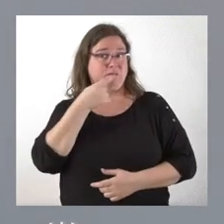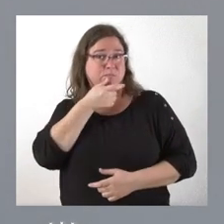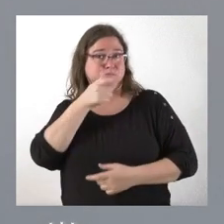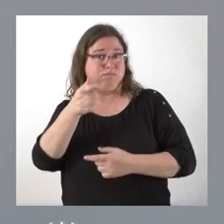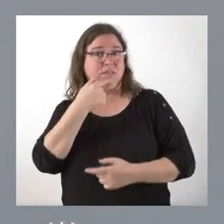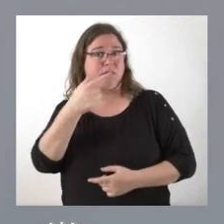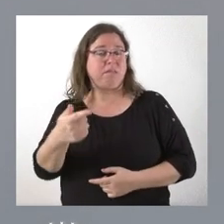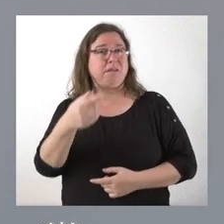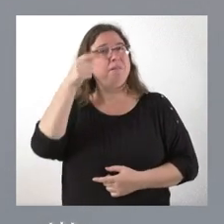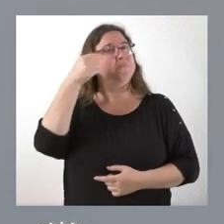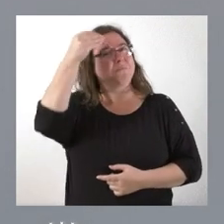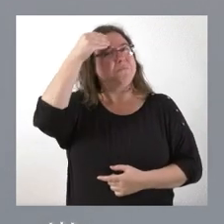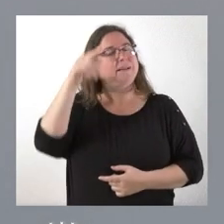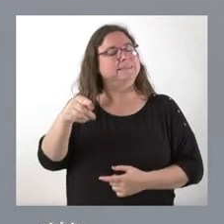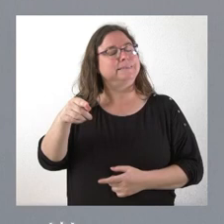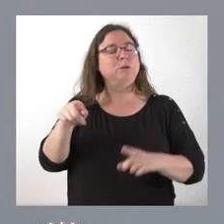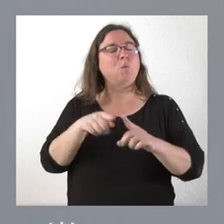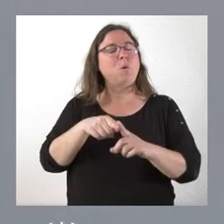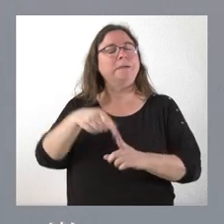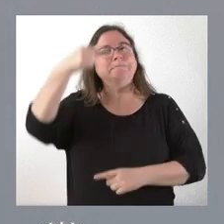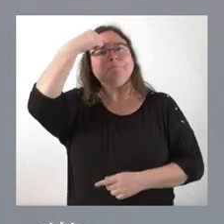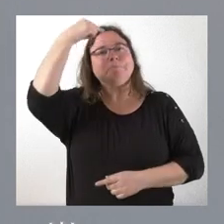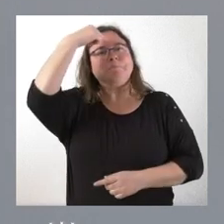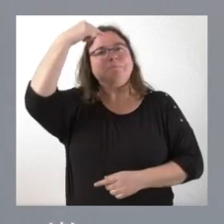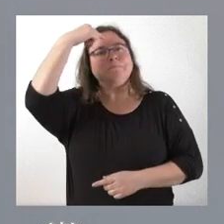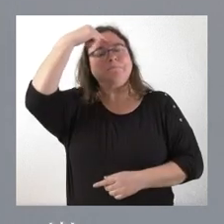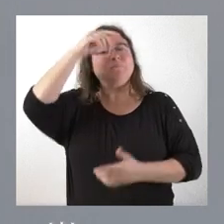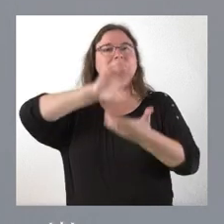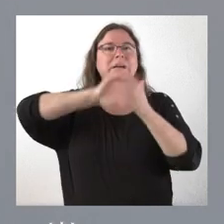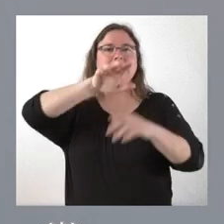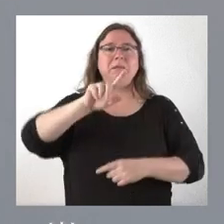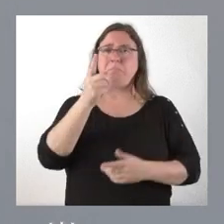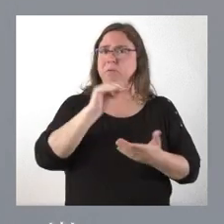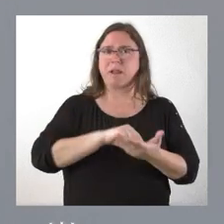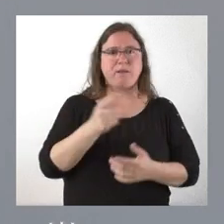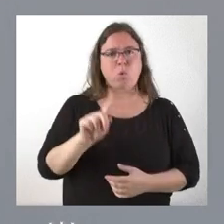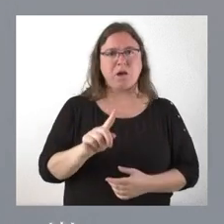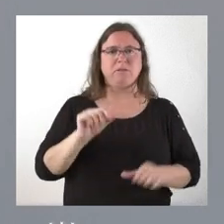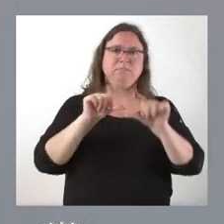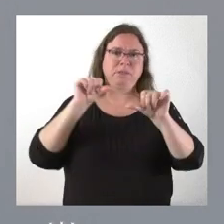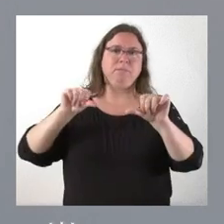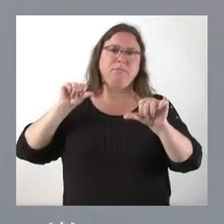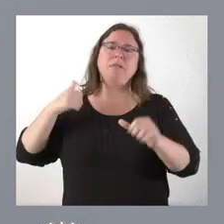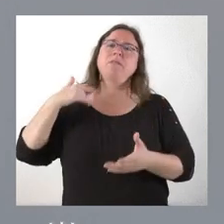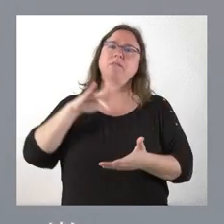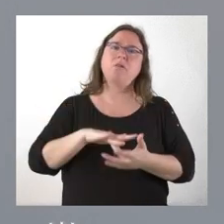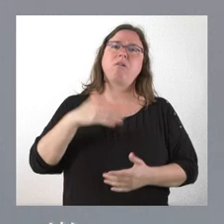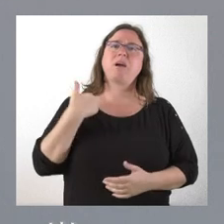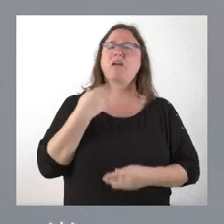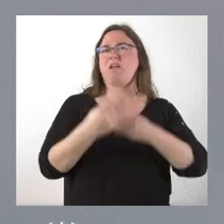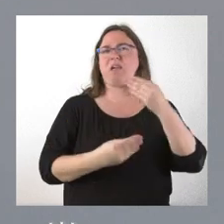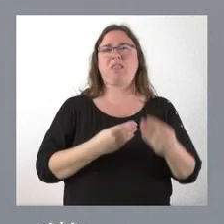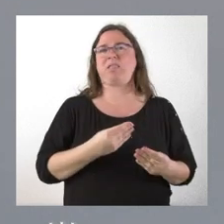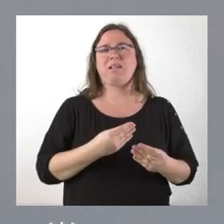consideramos que tiene una obsesión enfermiza hacia Castilla y León porque no es la primera vez que sus actuaciones lo que vienen a hacer